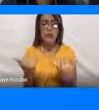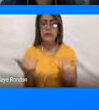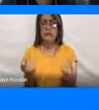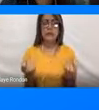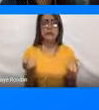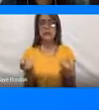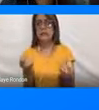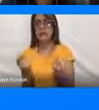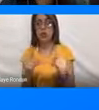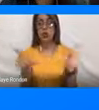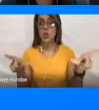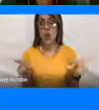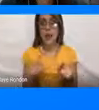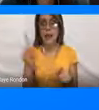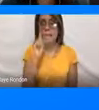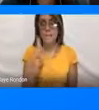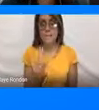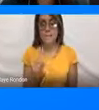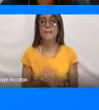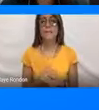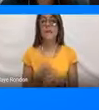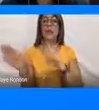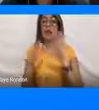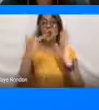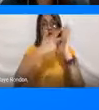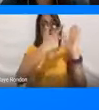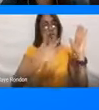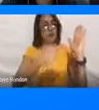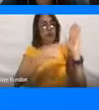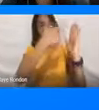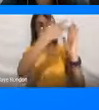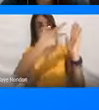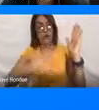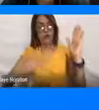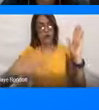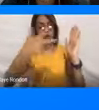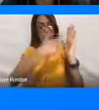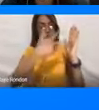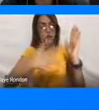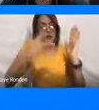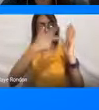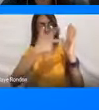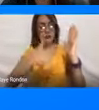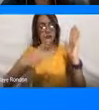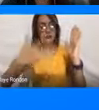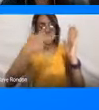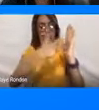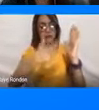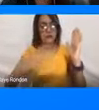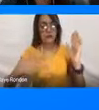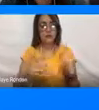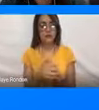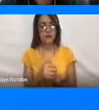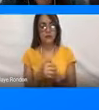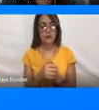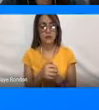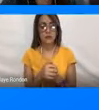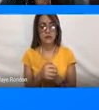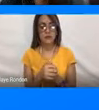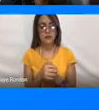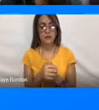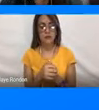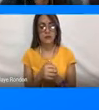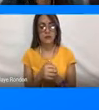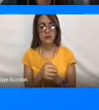¿cierto? Entonces, aparte de la Constitución Política, puntualmente para el tema de turismo y